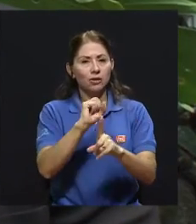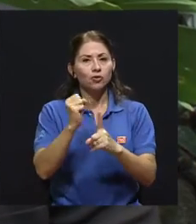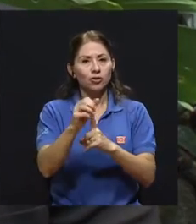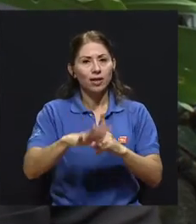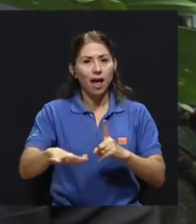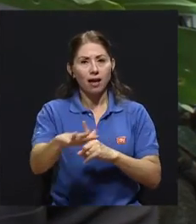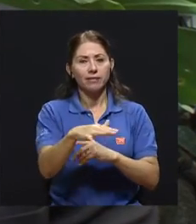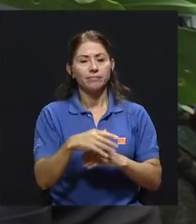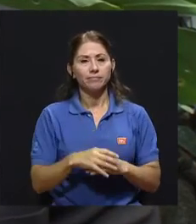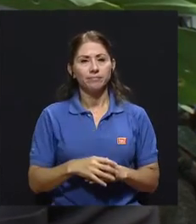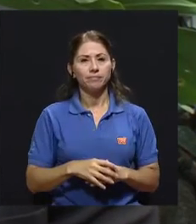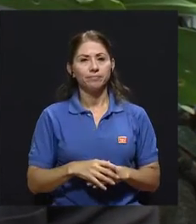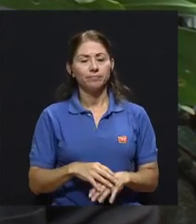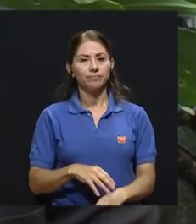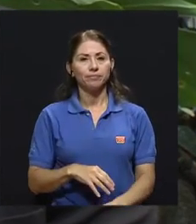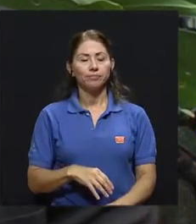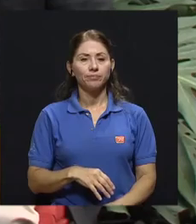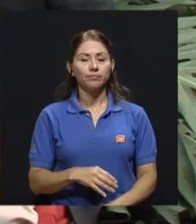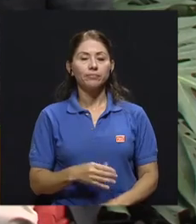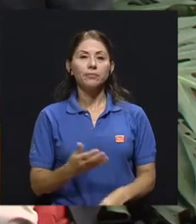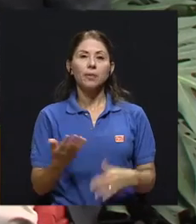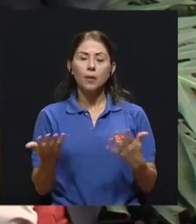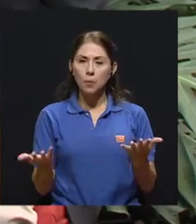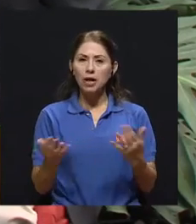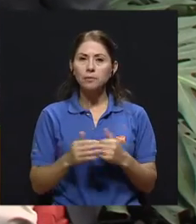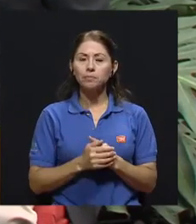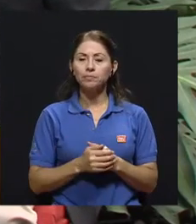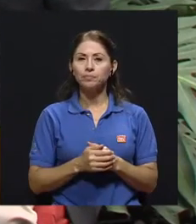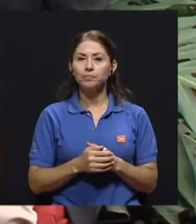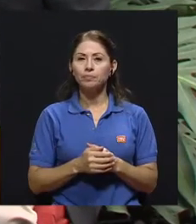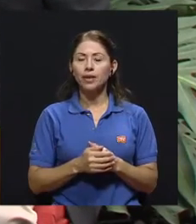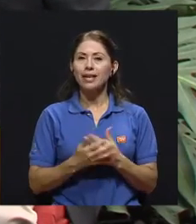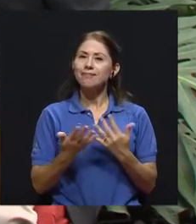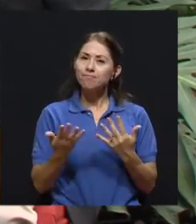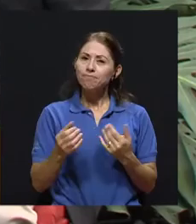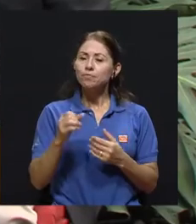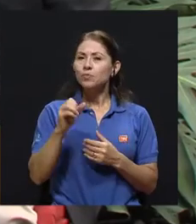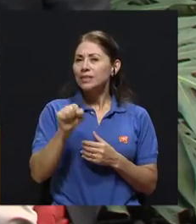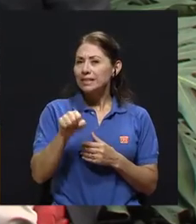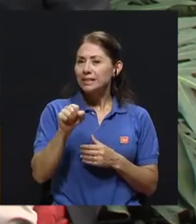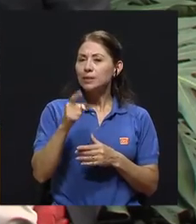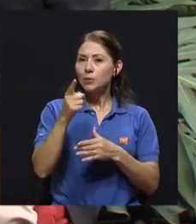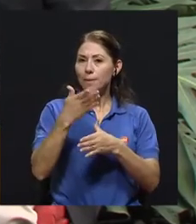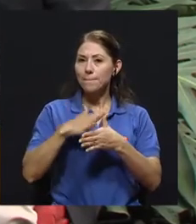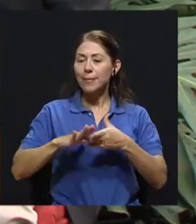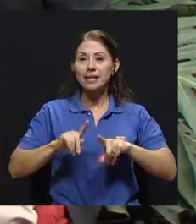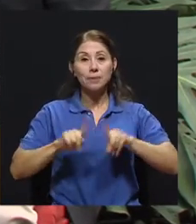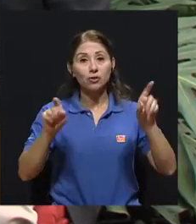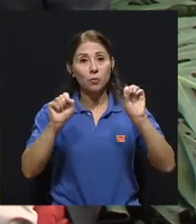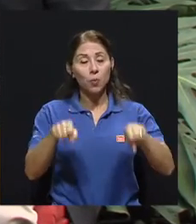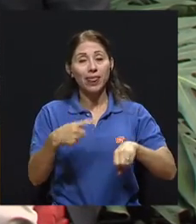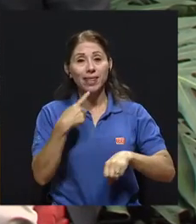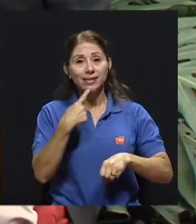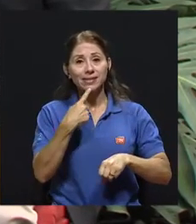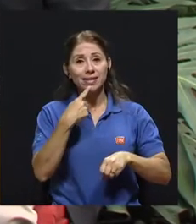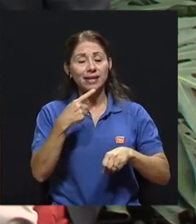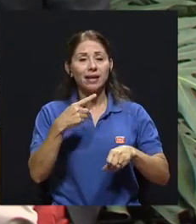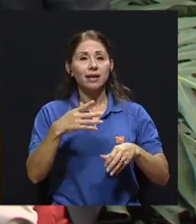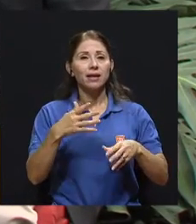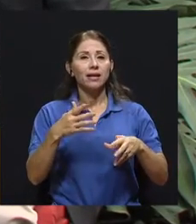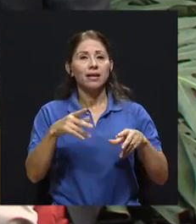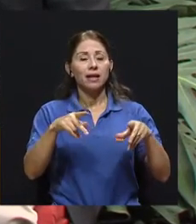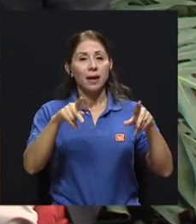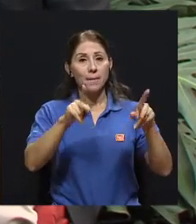ahorita la sociedad como que nos dicta. Bueno, en parte, pero podríamos decir que las personas